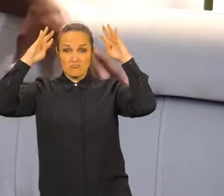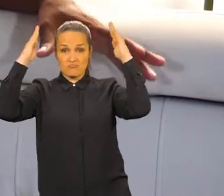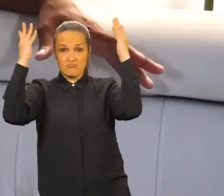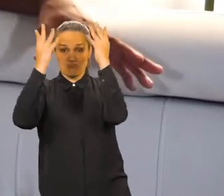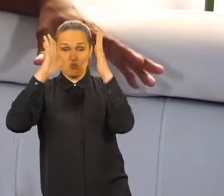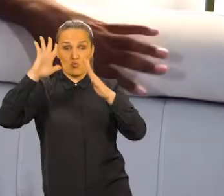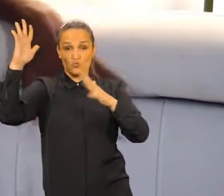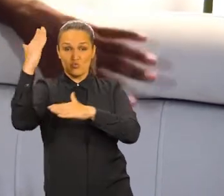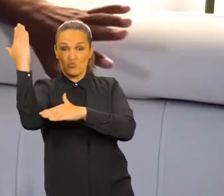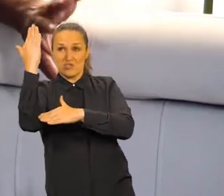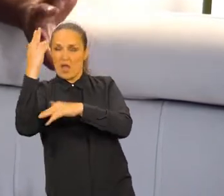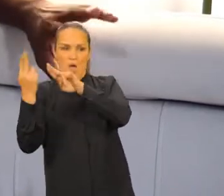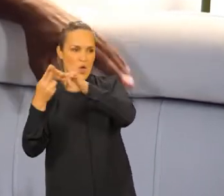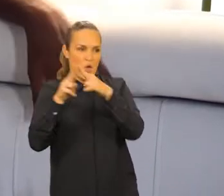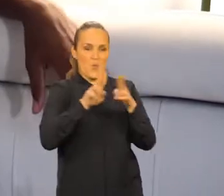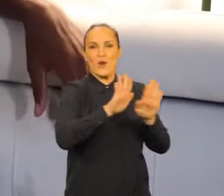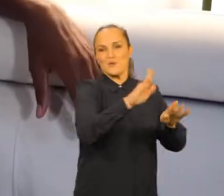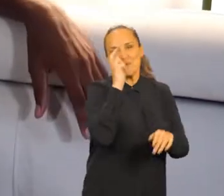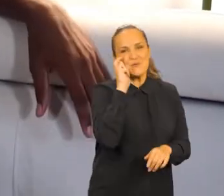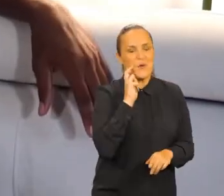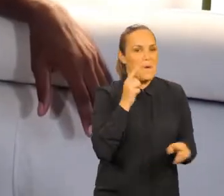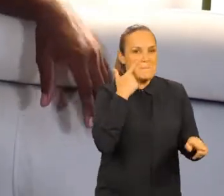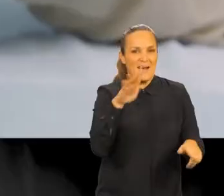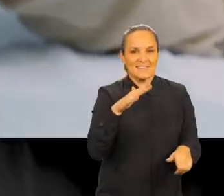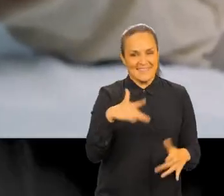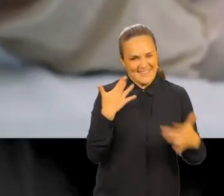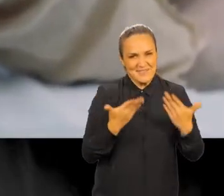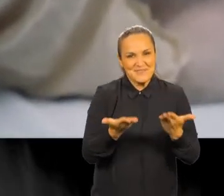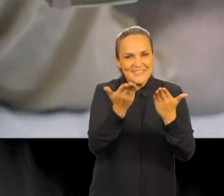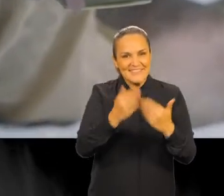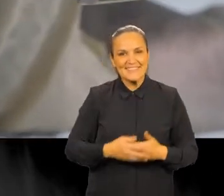de tronos chocuano. Entonces, esperamos que lo puedan disfrutar.